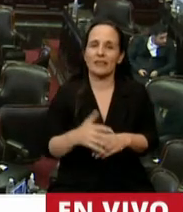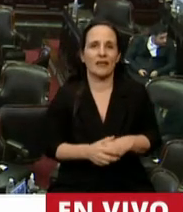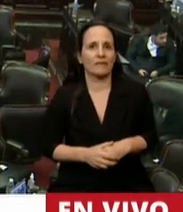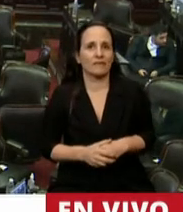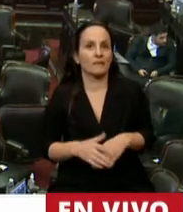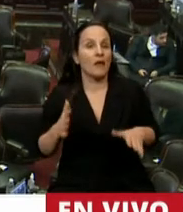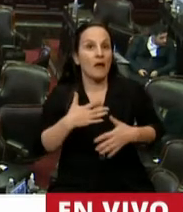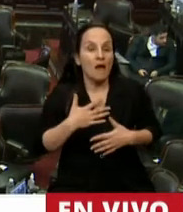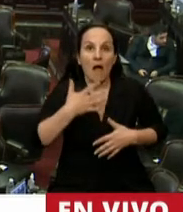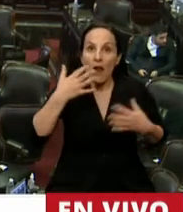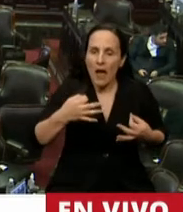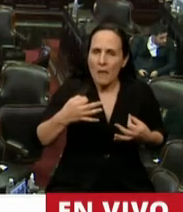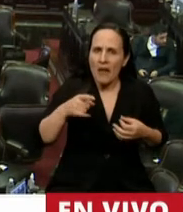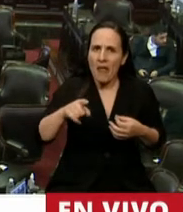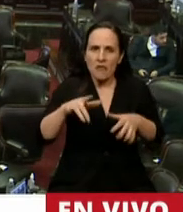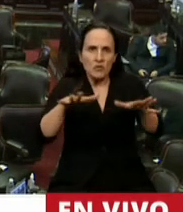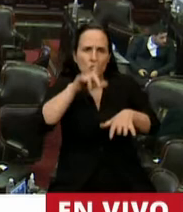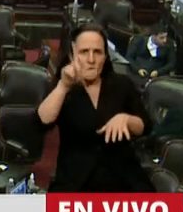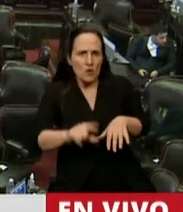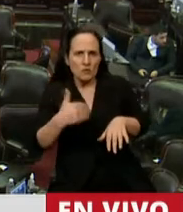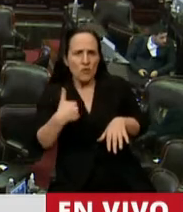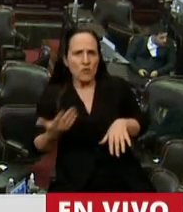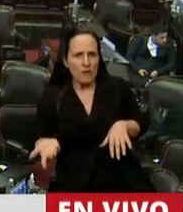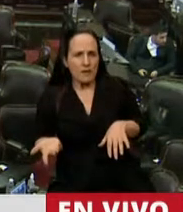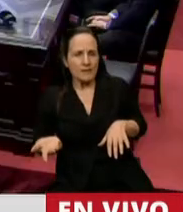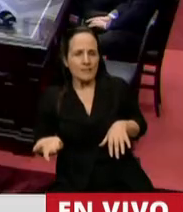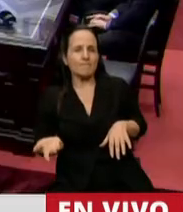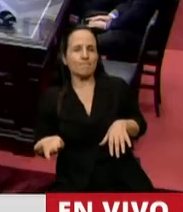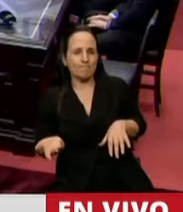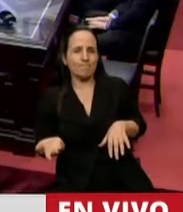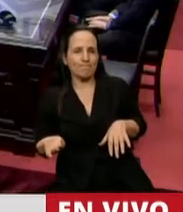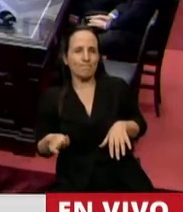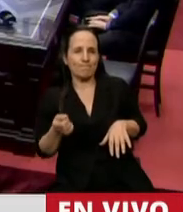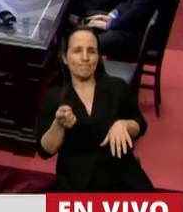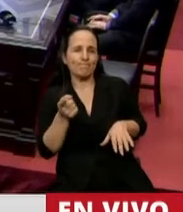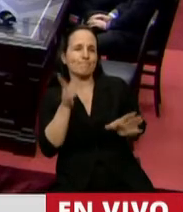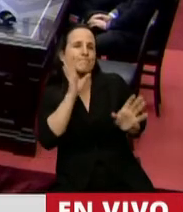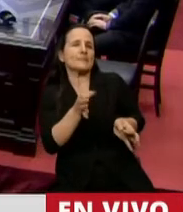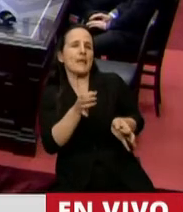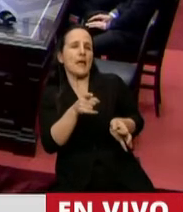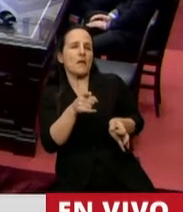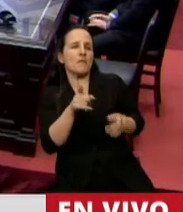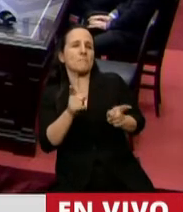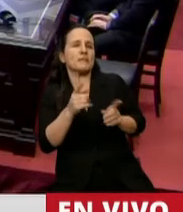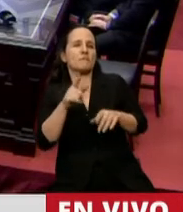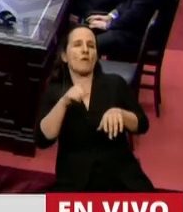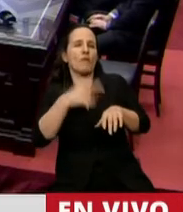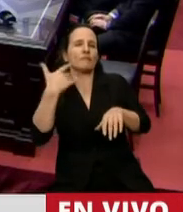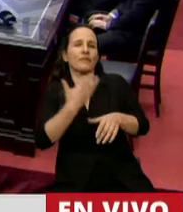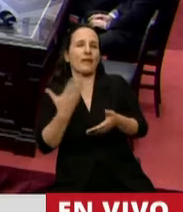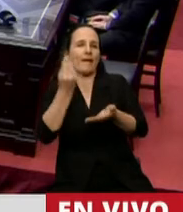Realmente lo que viene ocurriendo en el país demuestra lo que dijimos desde que asumió el gobierno.